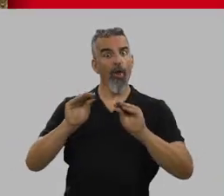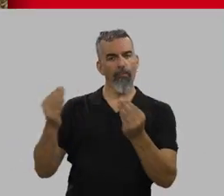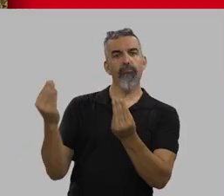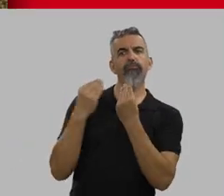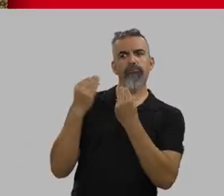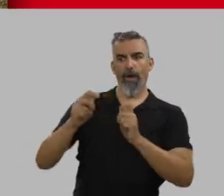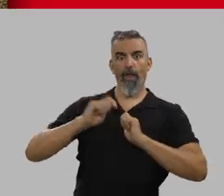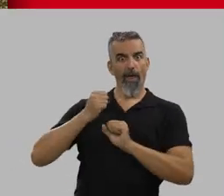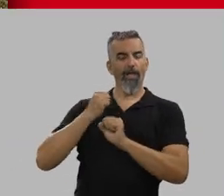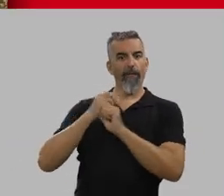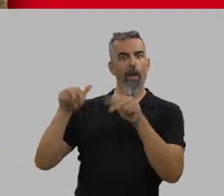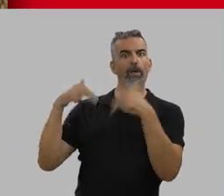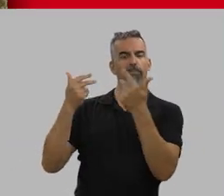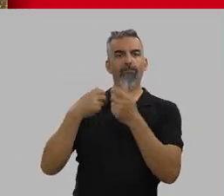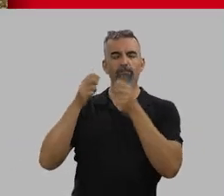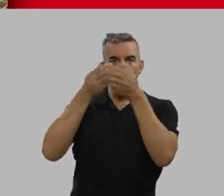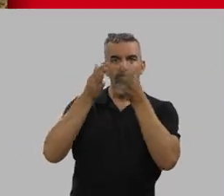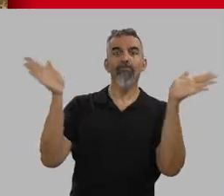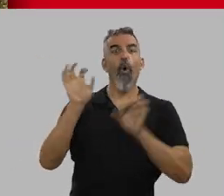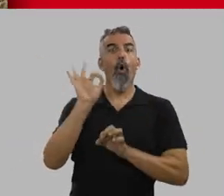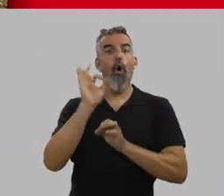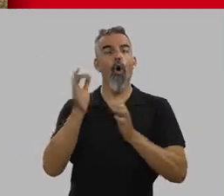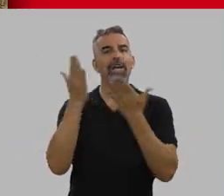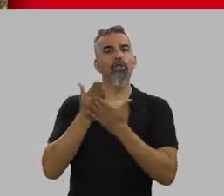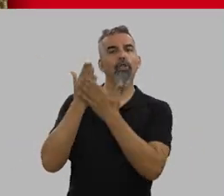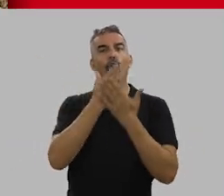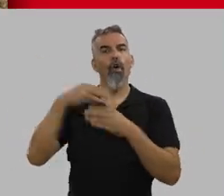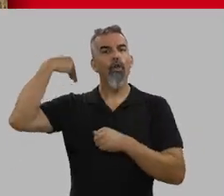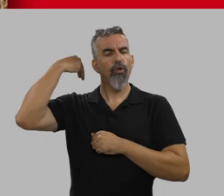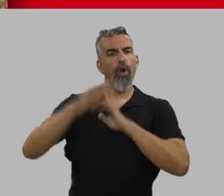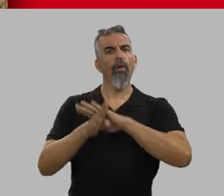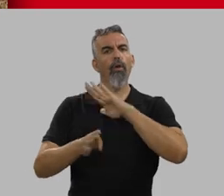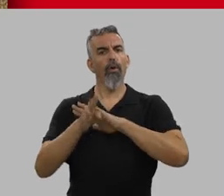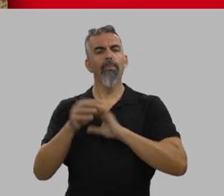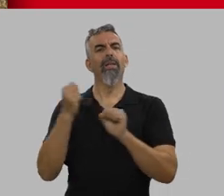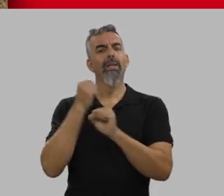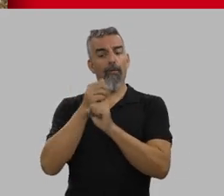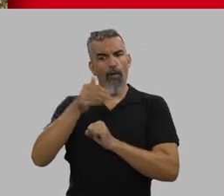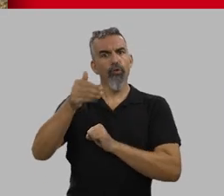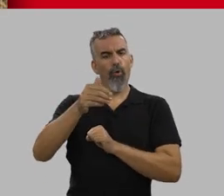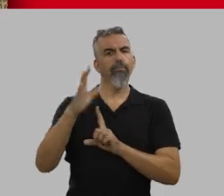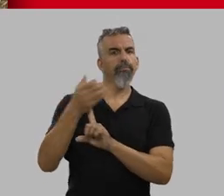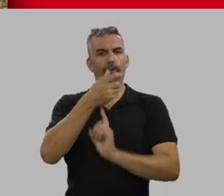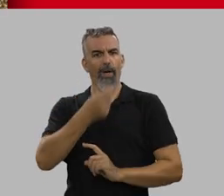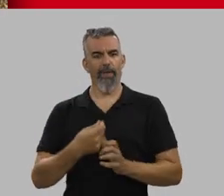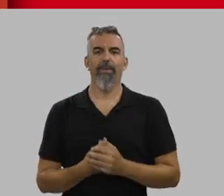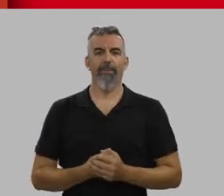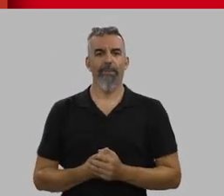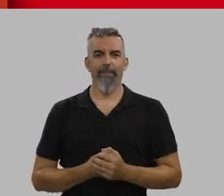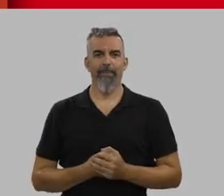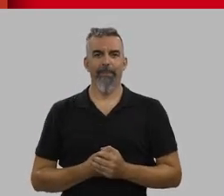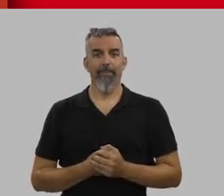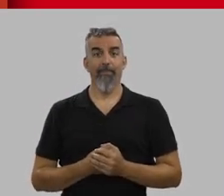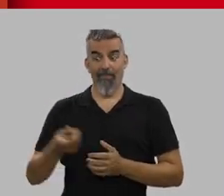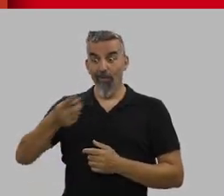La formación recibida te permitirá trabajar como ingeniero de visión o continuar con tus estudios de doctorado y buscar un trabajo en la industria.